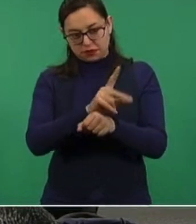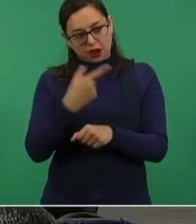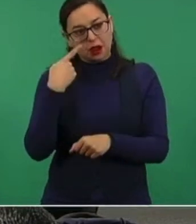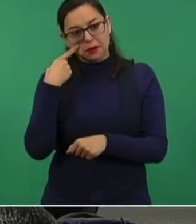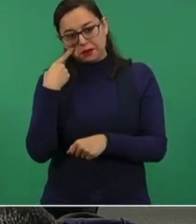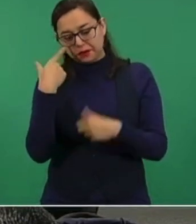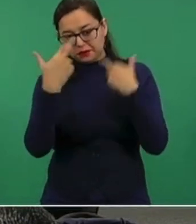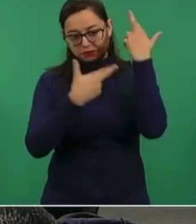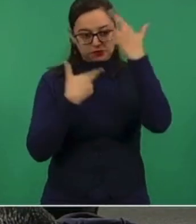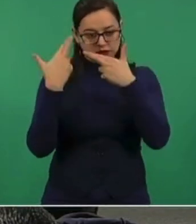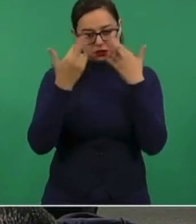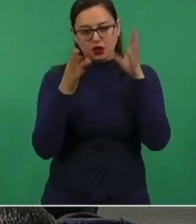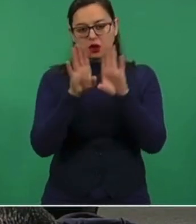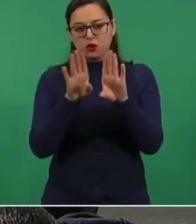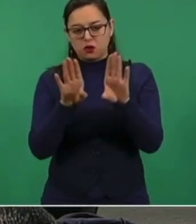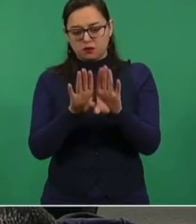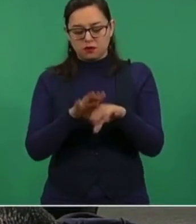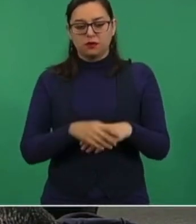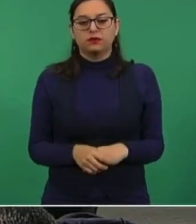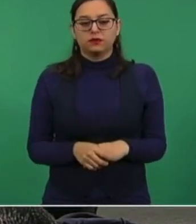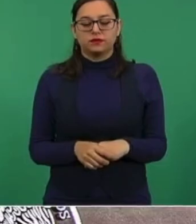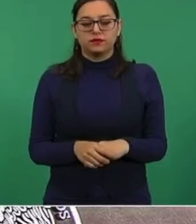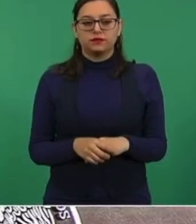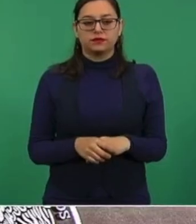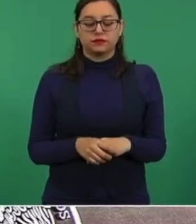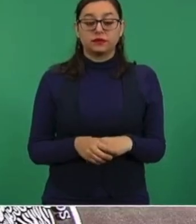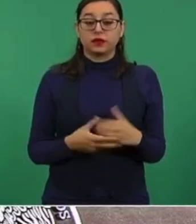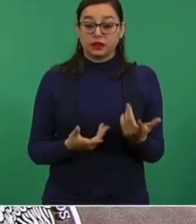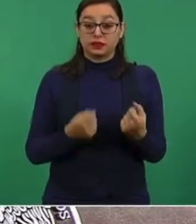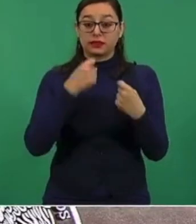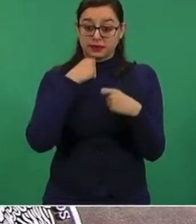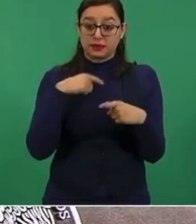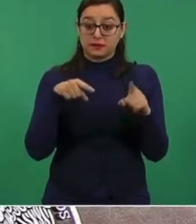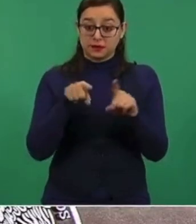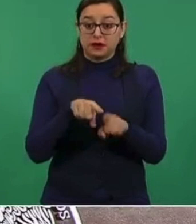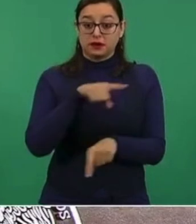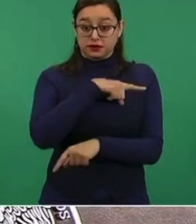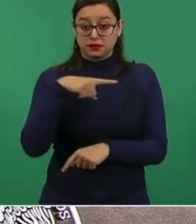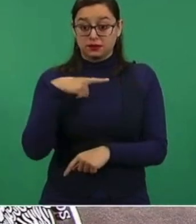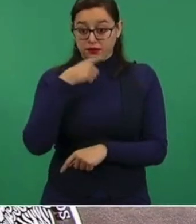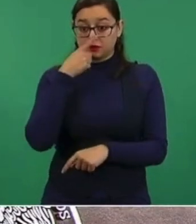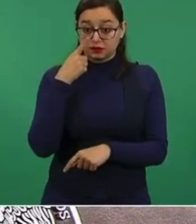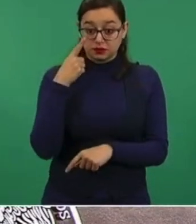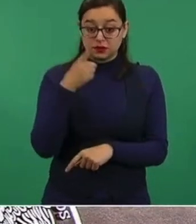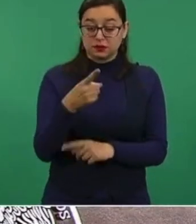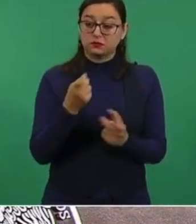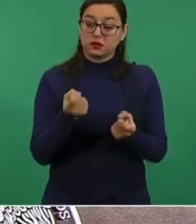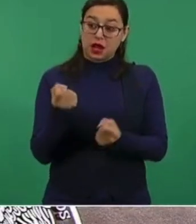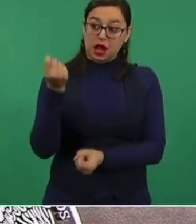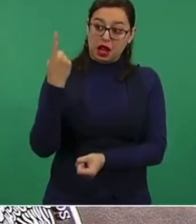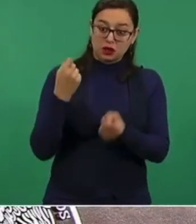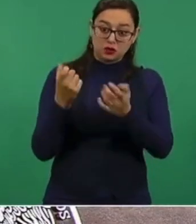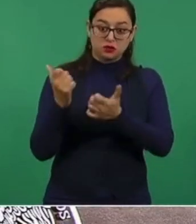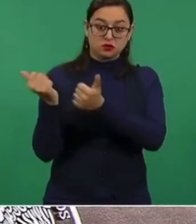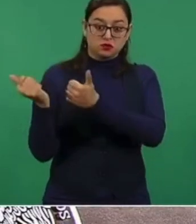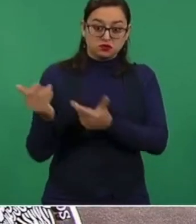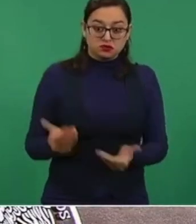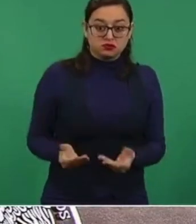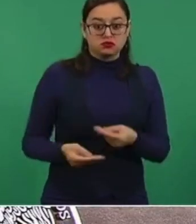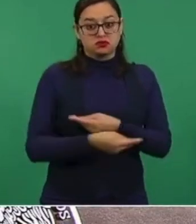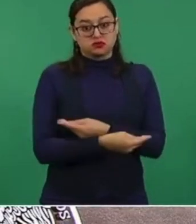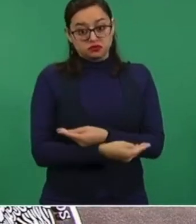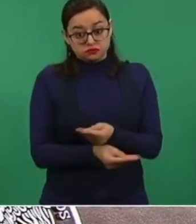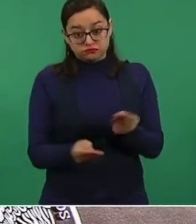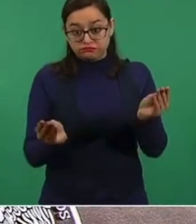y maniobra. En forma especial, la penalización de proveedores y operadores logísticos que